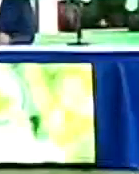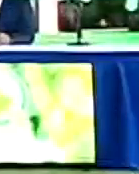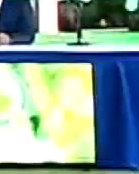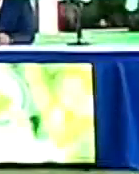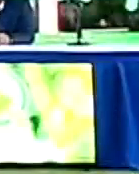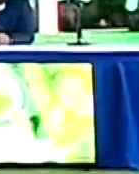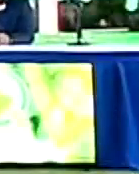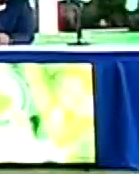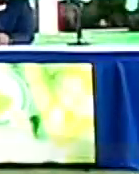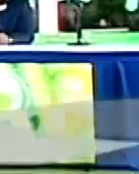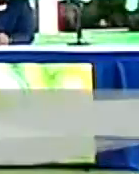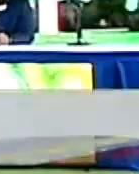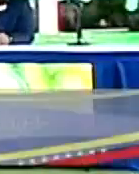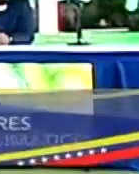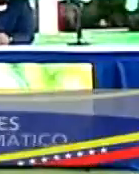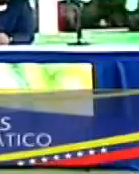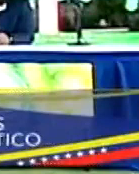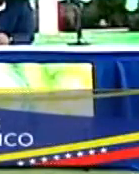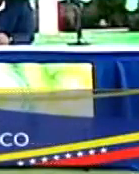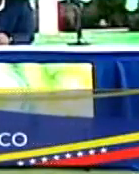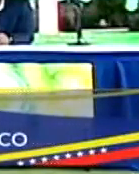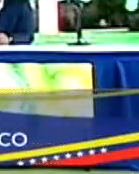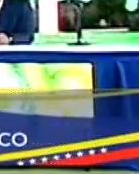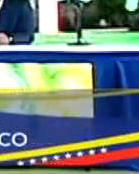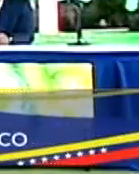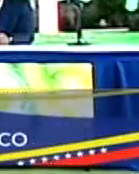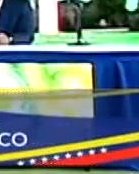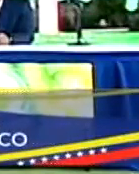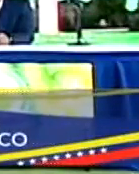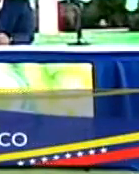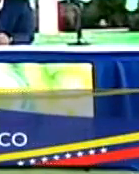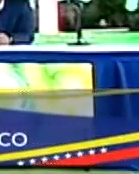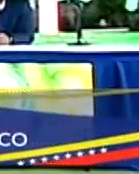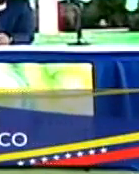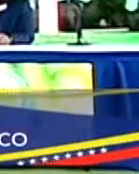en estos días, cumplió dos años, del golpe, del musasio verde,